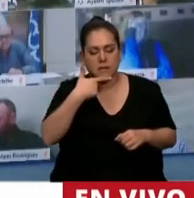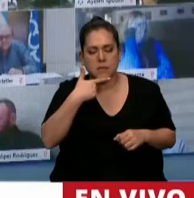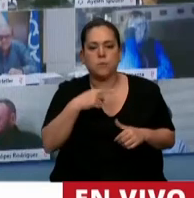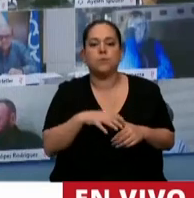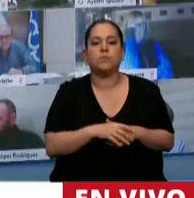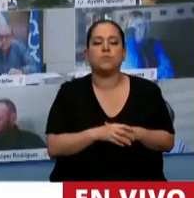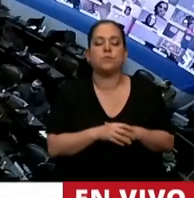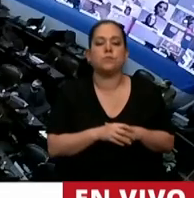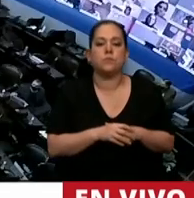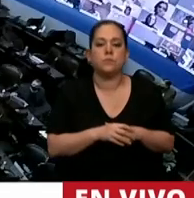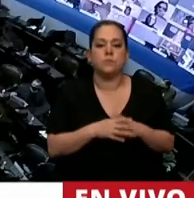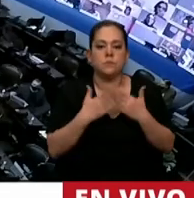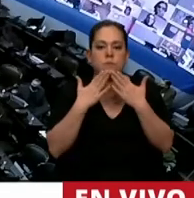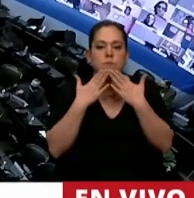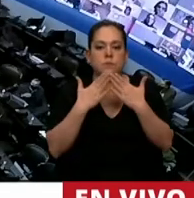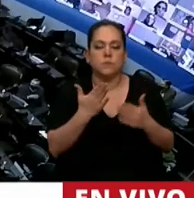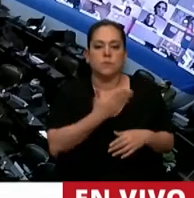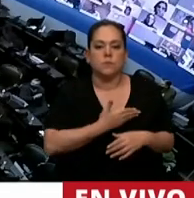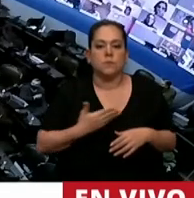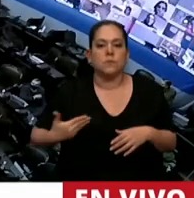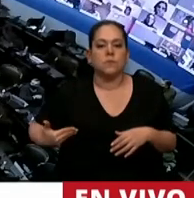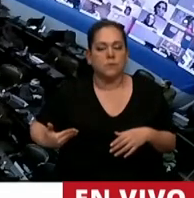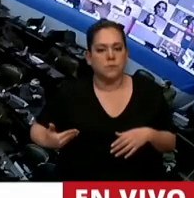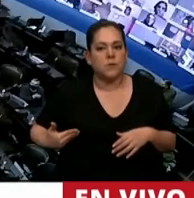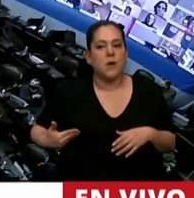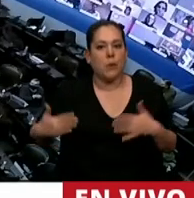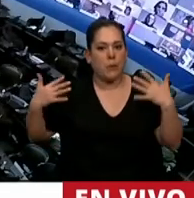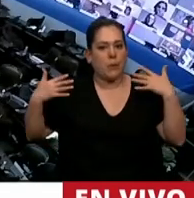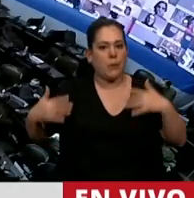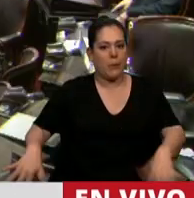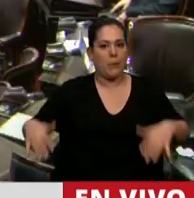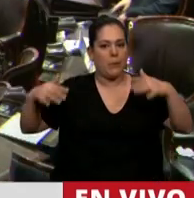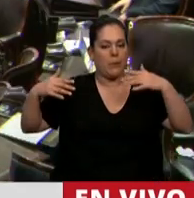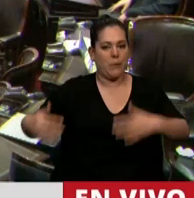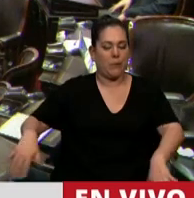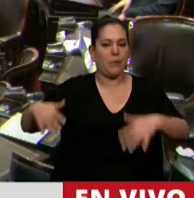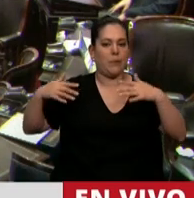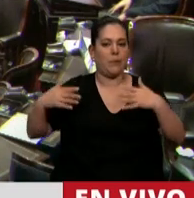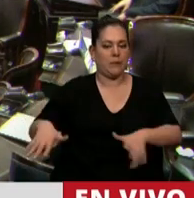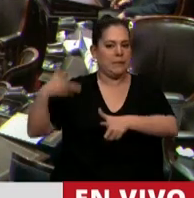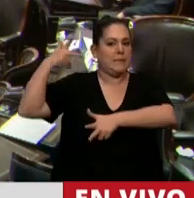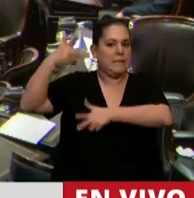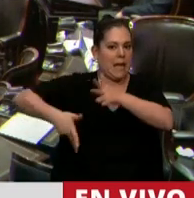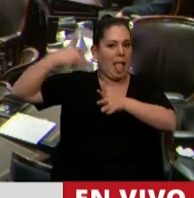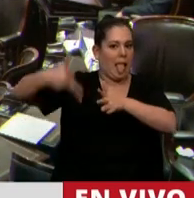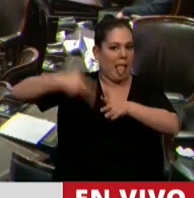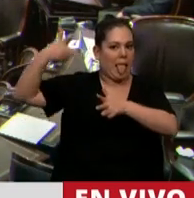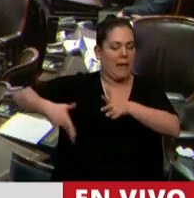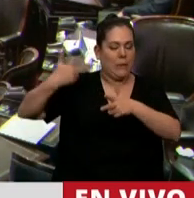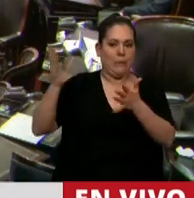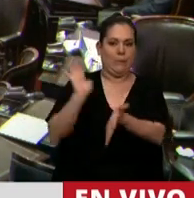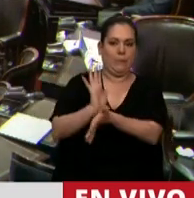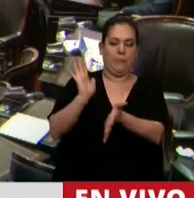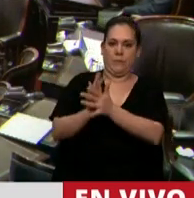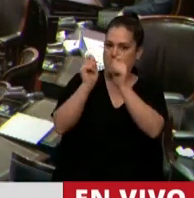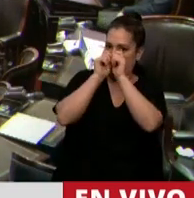Gracias, señora Presidenta. Después de esta catarata de diatribas, realmente me sorprende